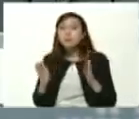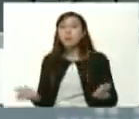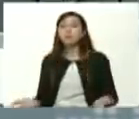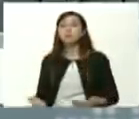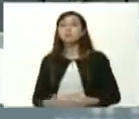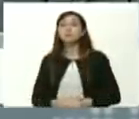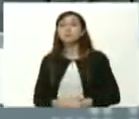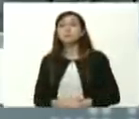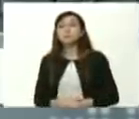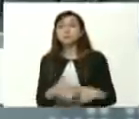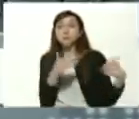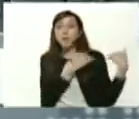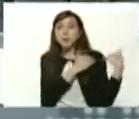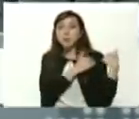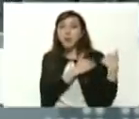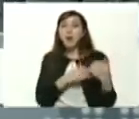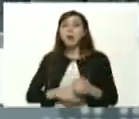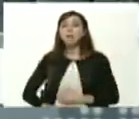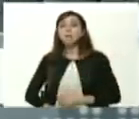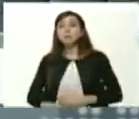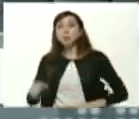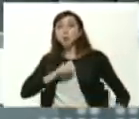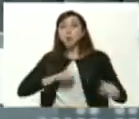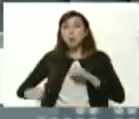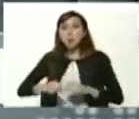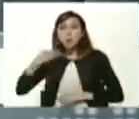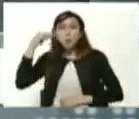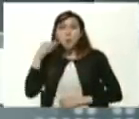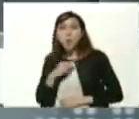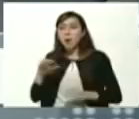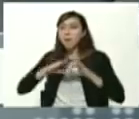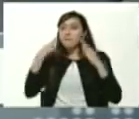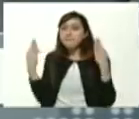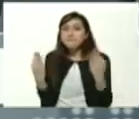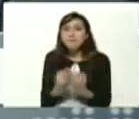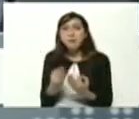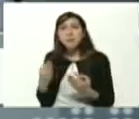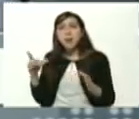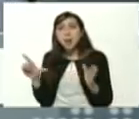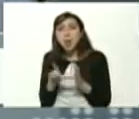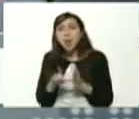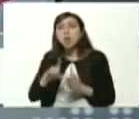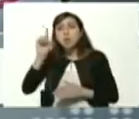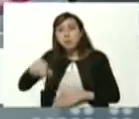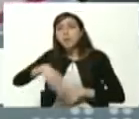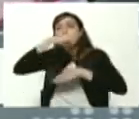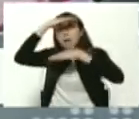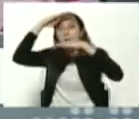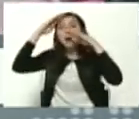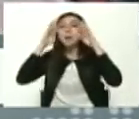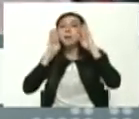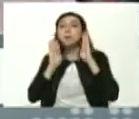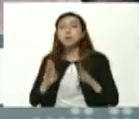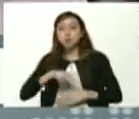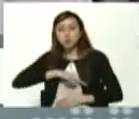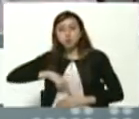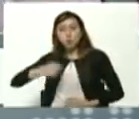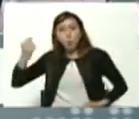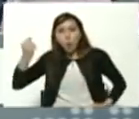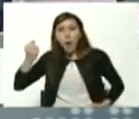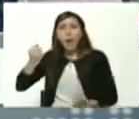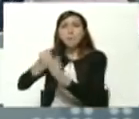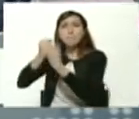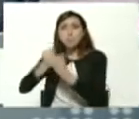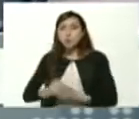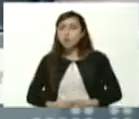atención movimiento bolivariano de familias de los liceos vamos a apoyar y